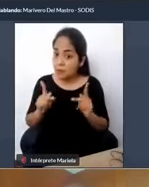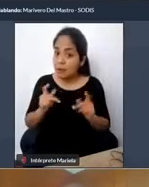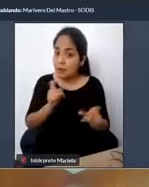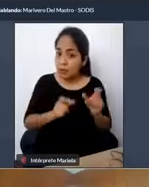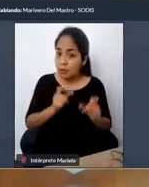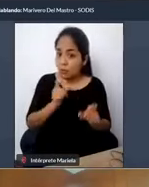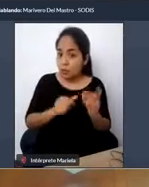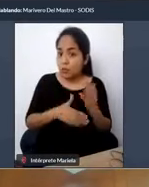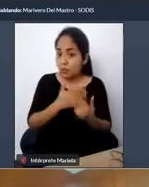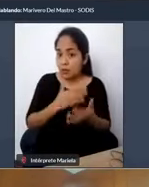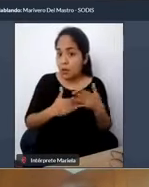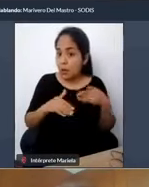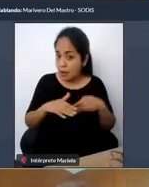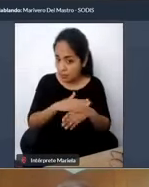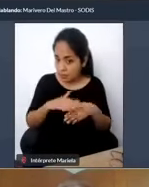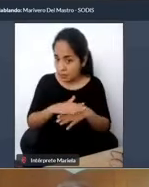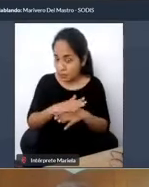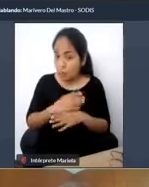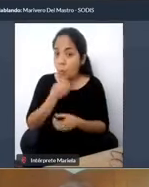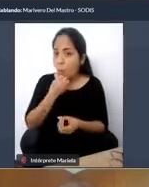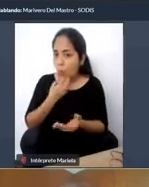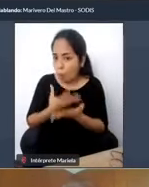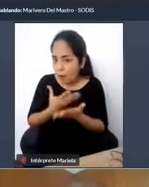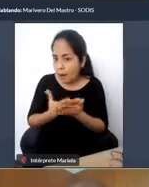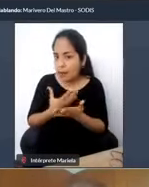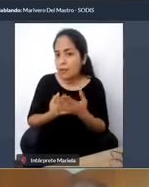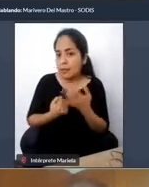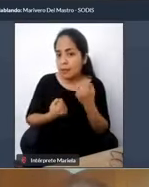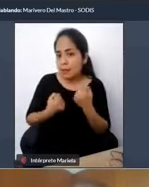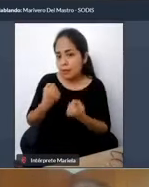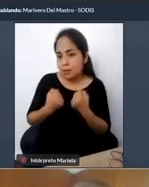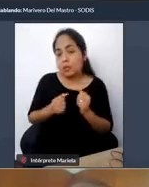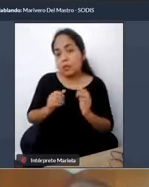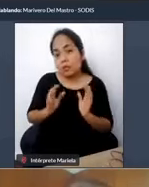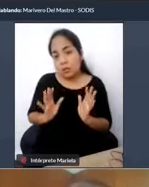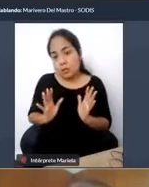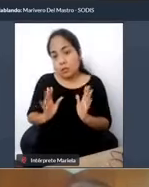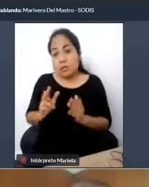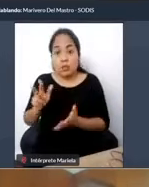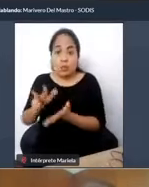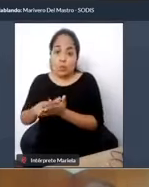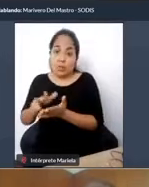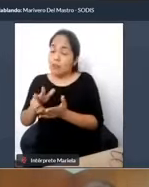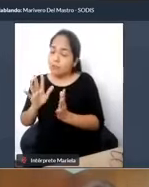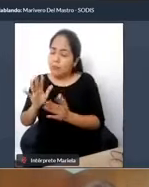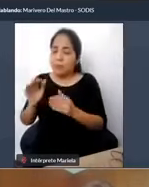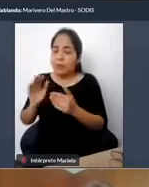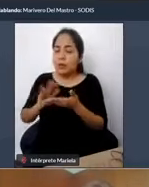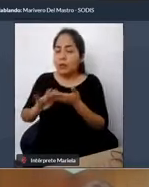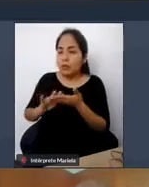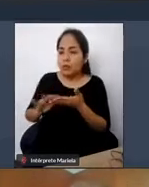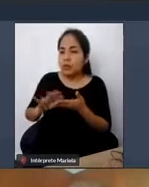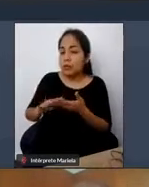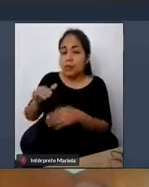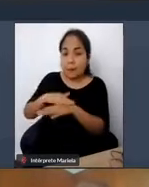poder acceder a un transporte accesible. Si no se aprueba, perdón, si no se implementa este plan,